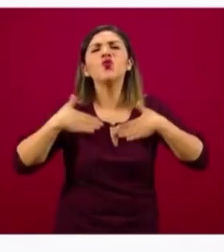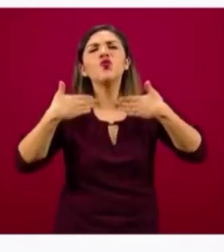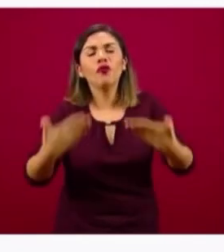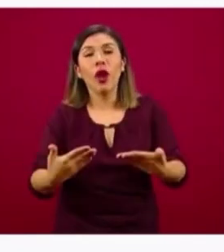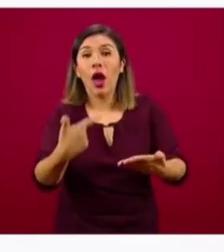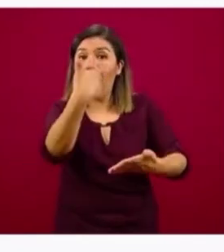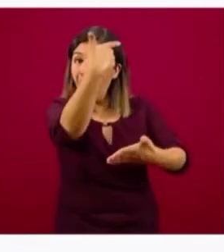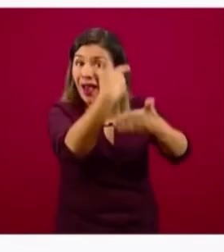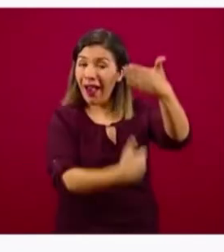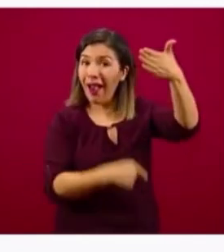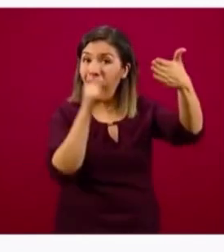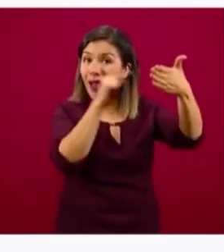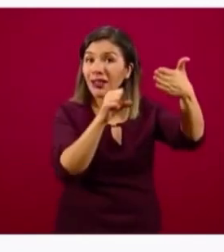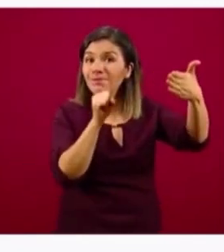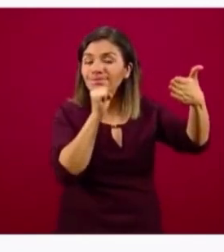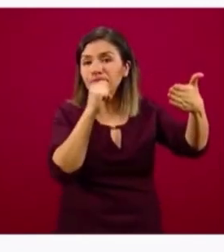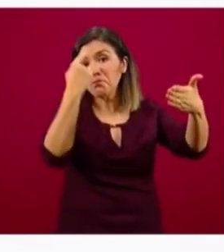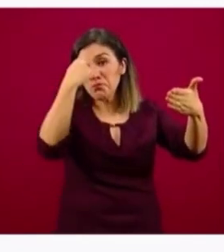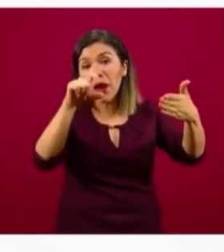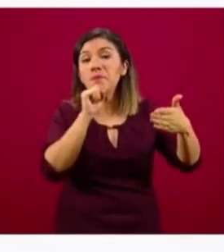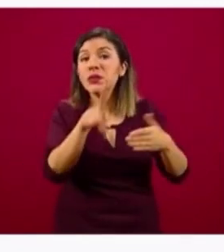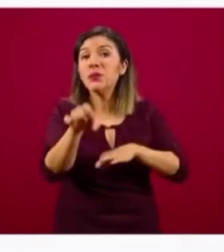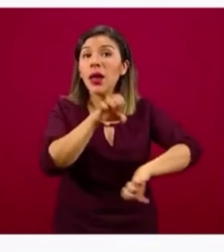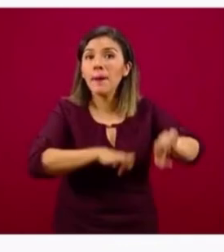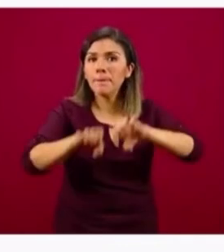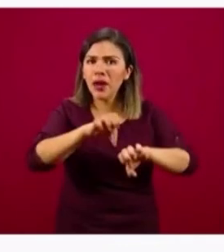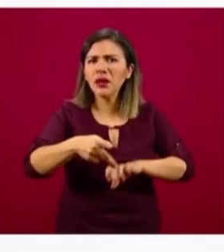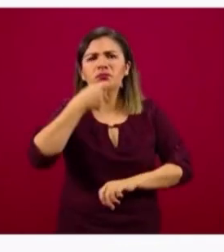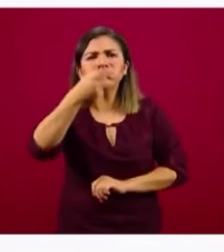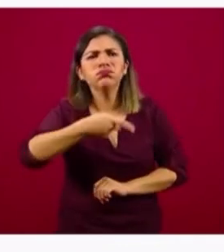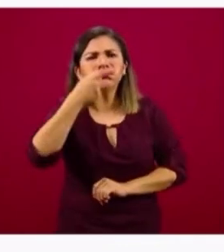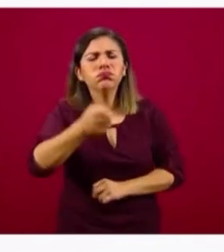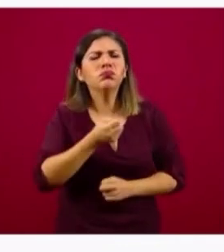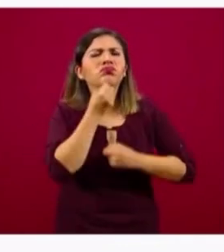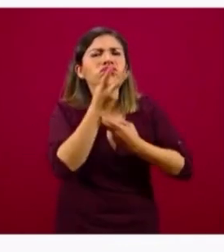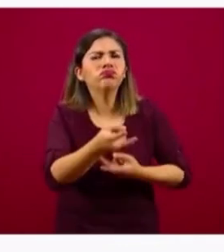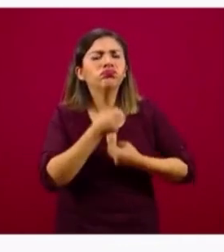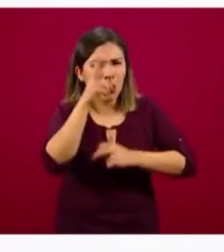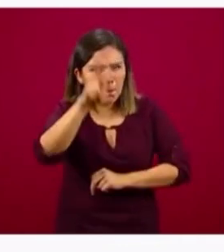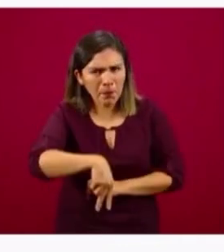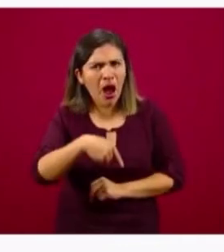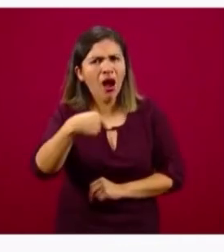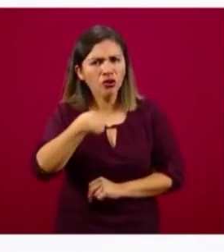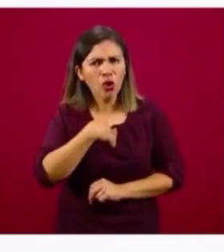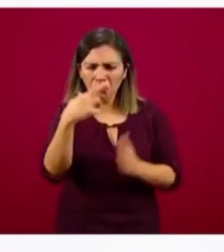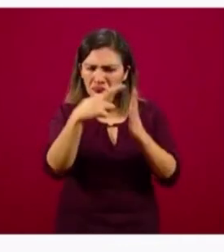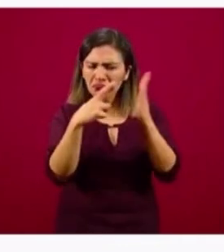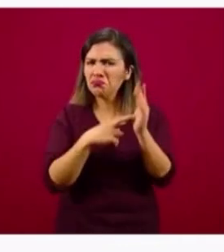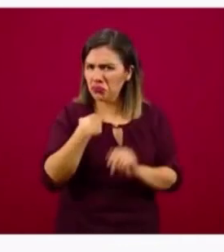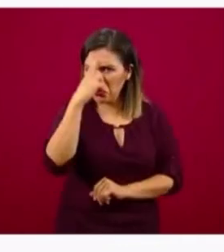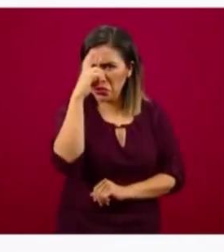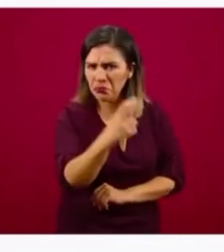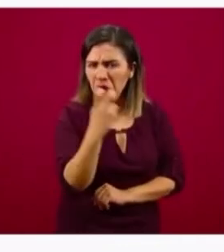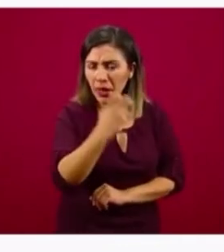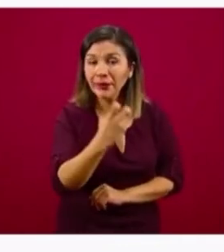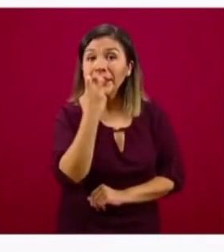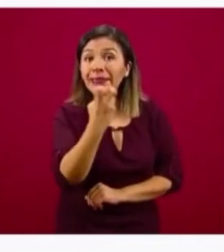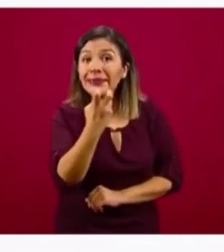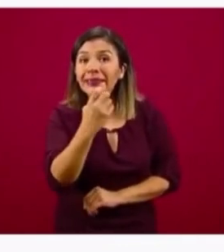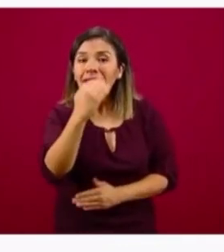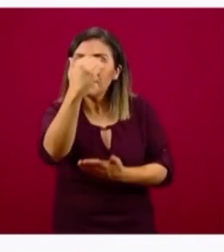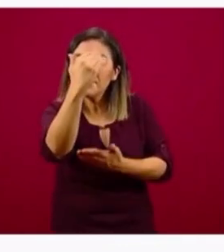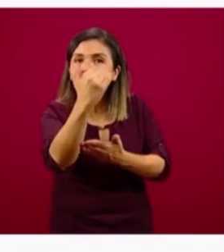padrón es un padrón en donde buscamos que las propias empresas manifiesten que están cumpliendo con la regulación y en ese momento se están